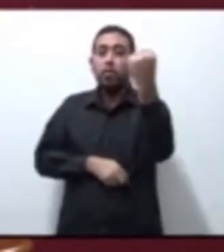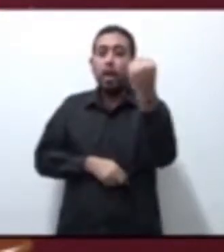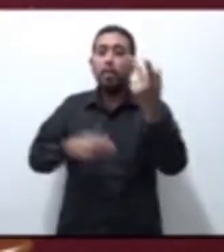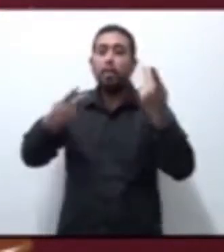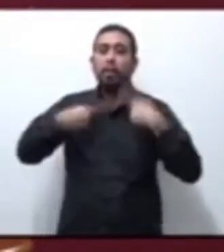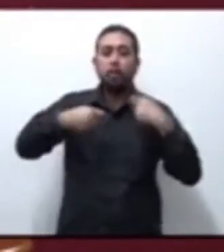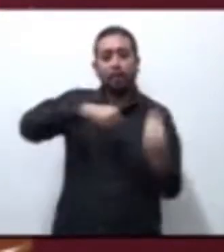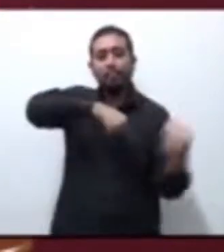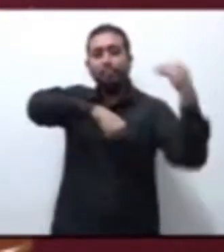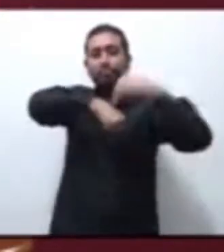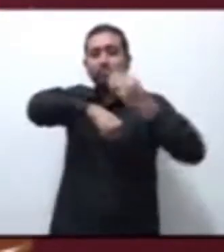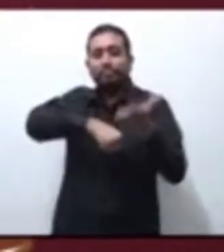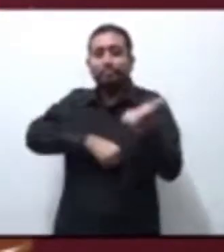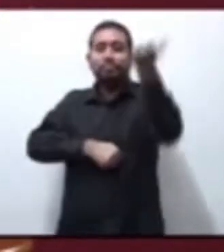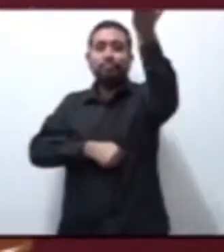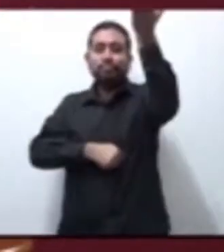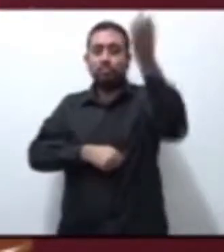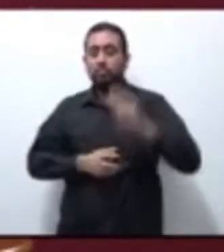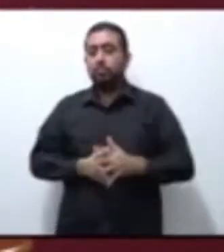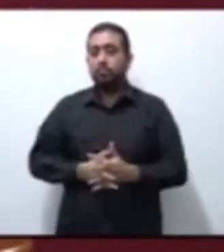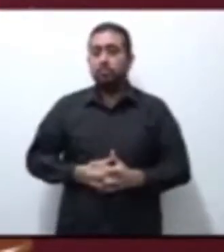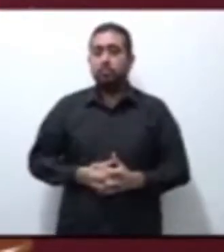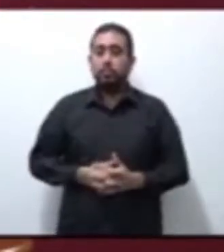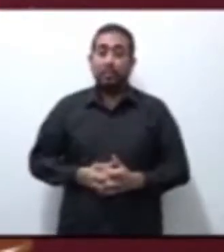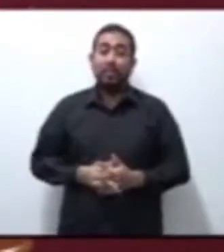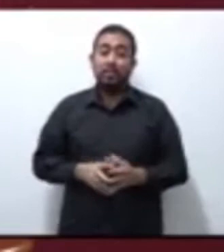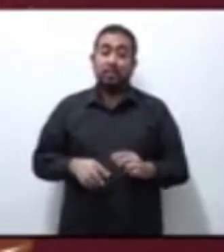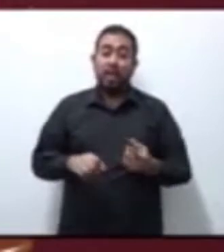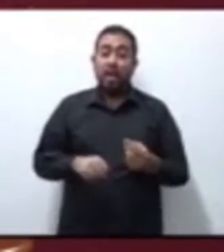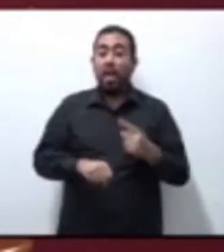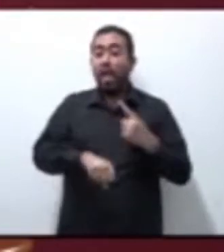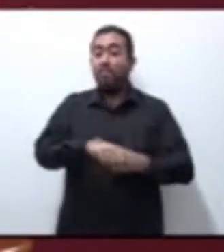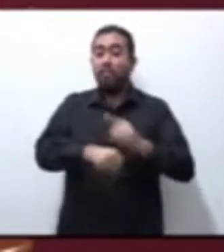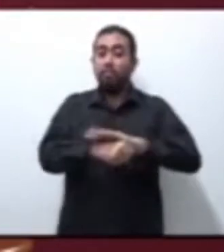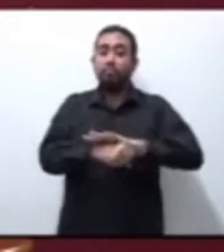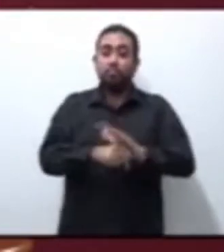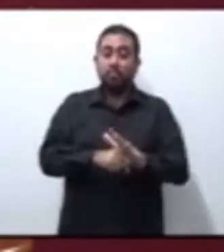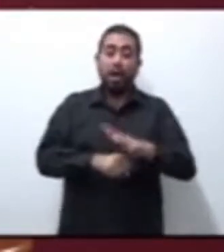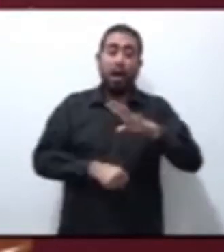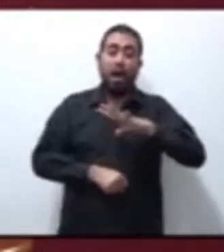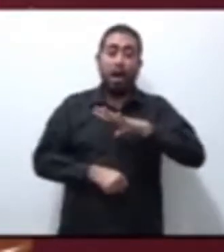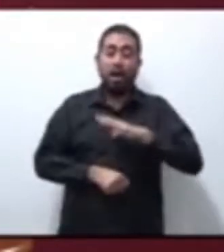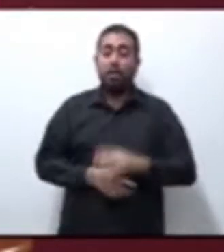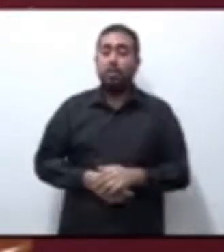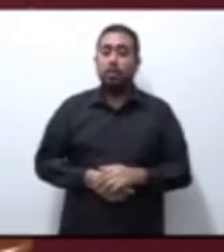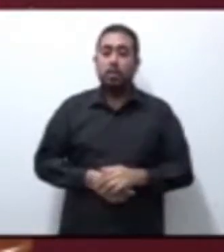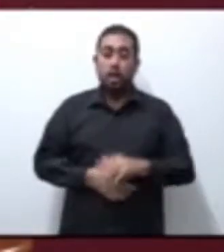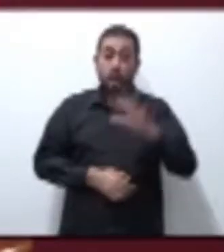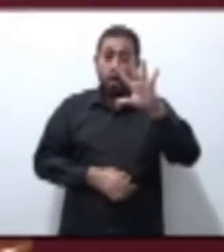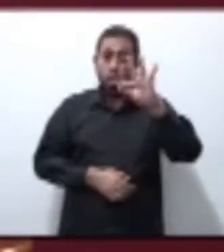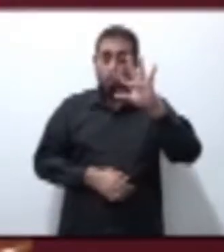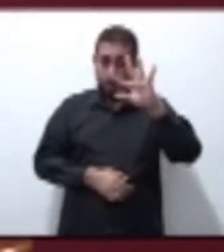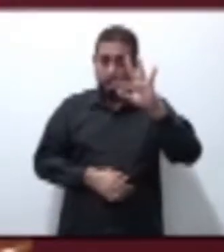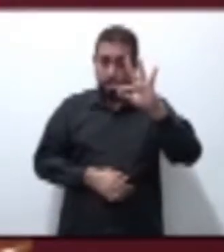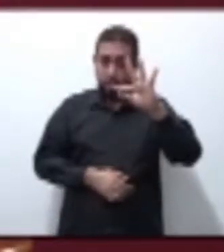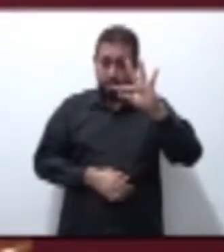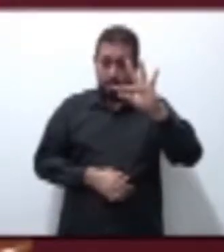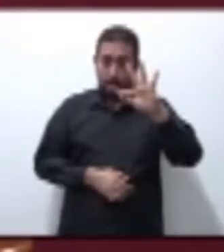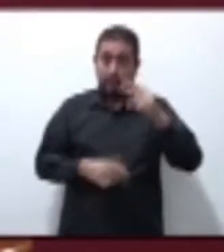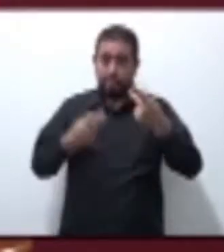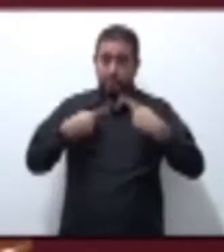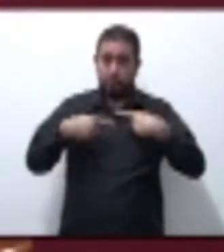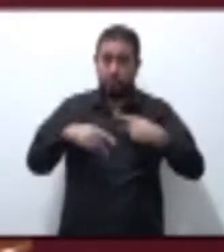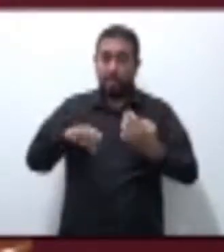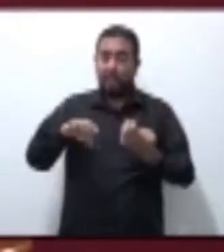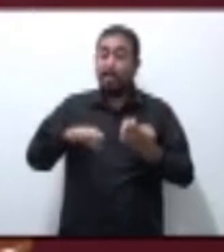más confirmados con COVID-19, de los cuales 40 corresponden a